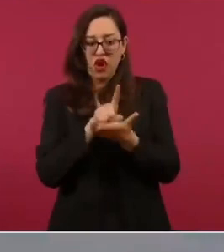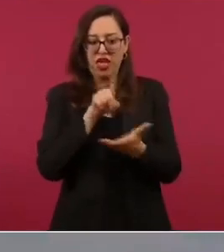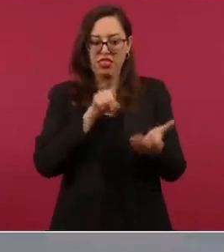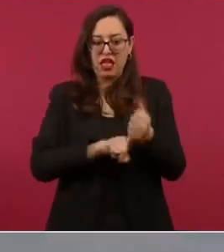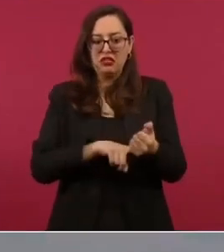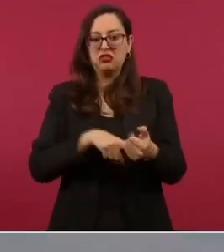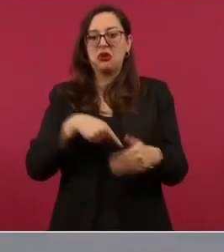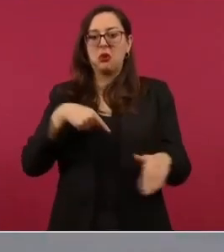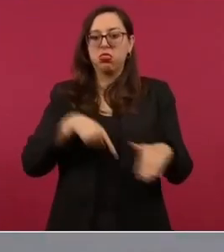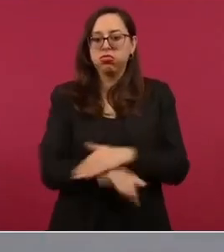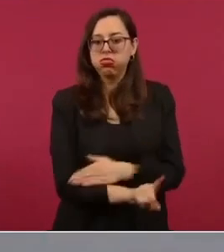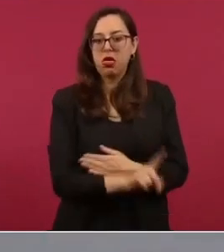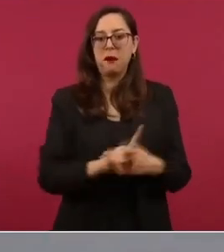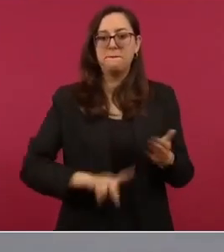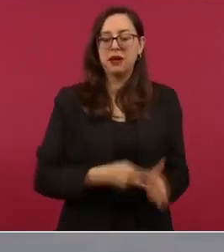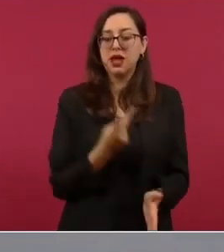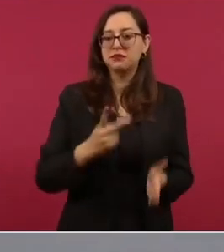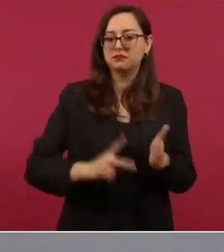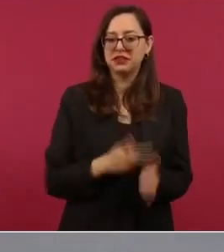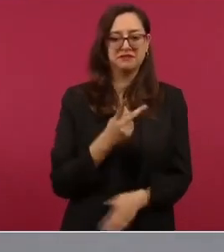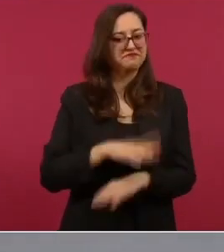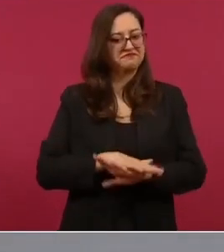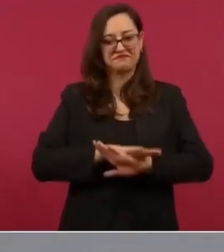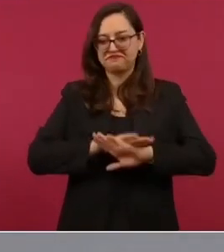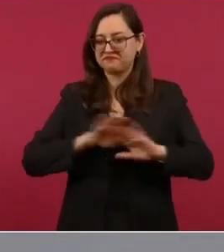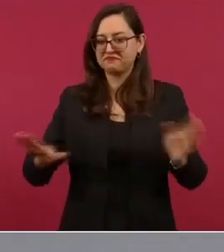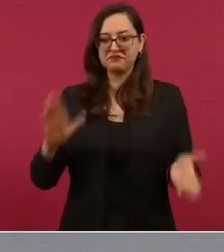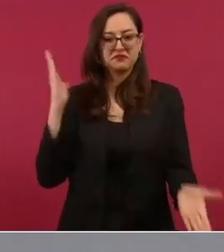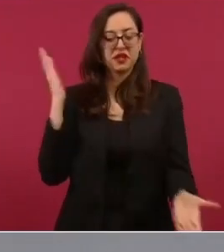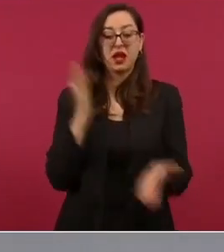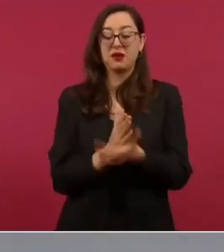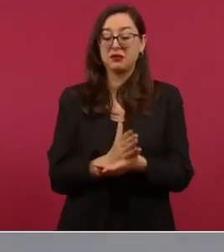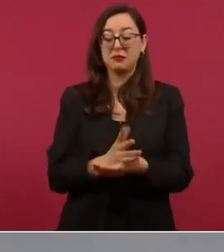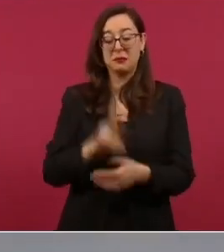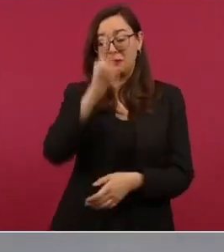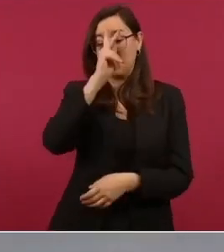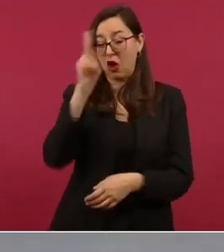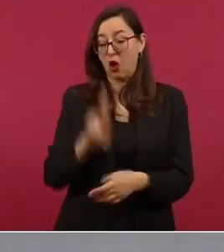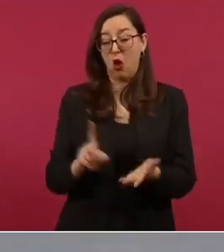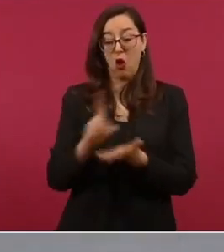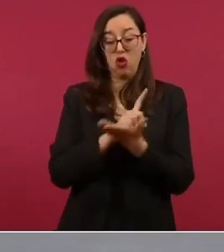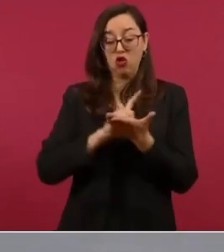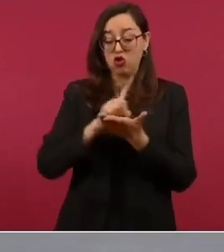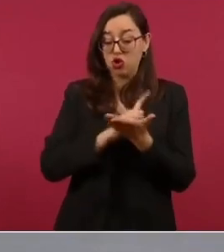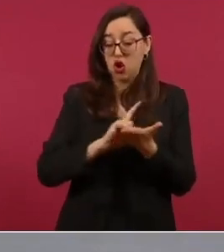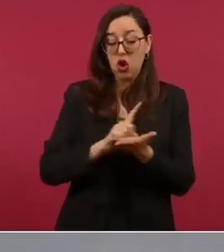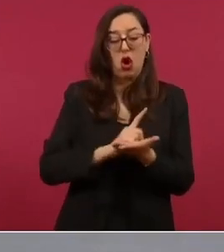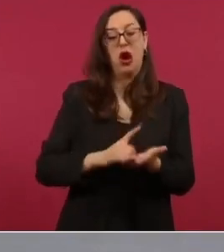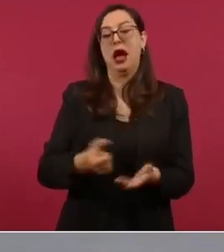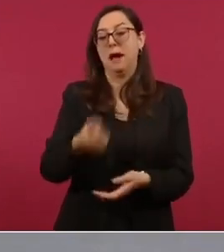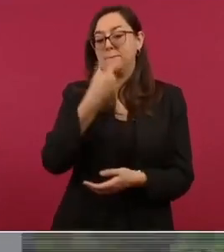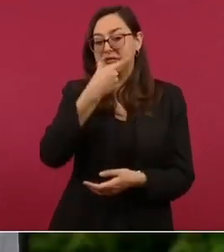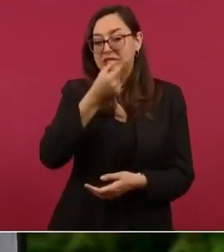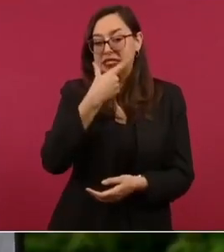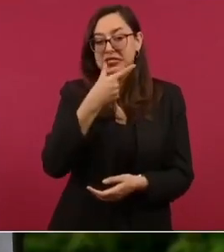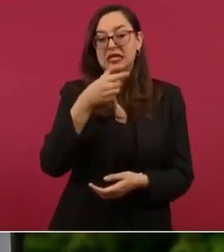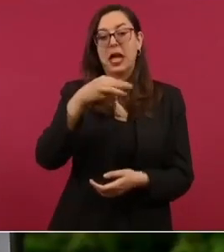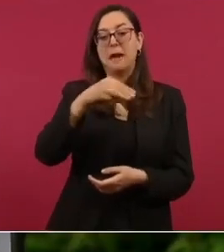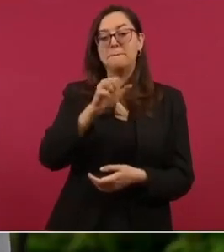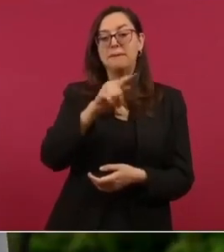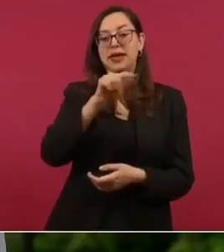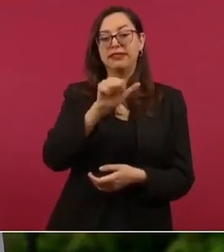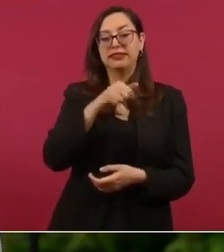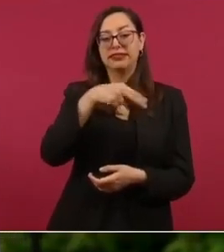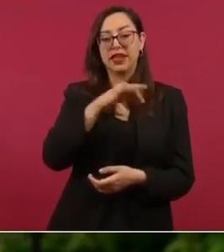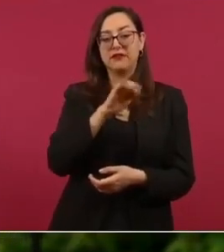de drogas sobre todo las químicas metanfetaminas están entrando por